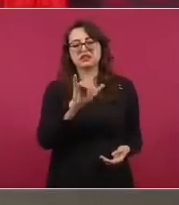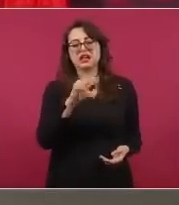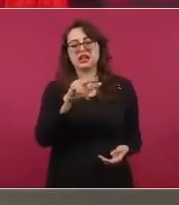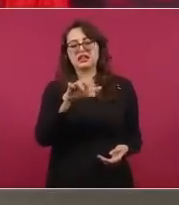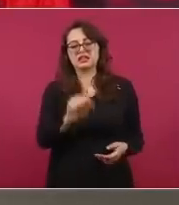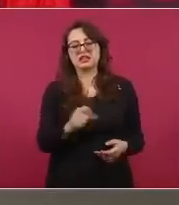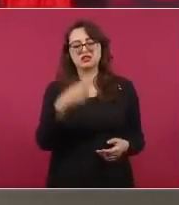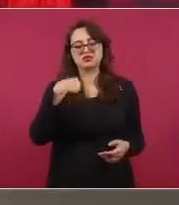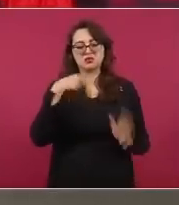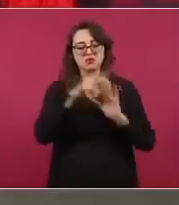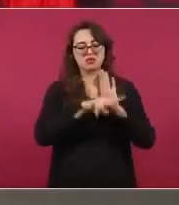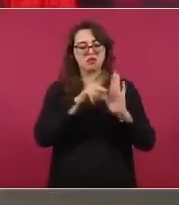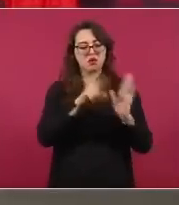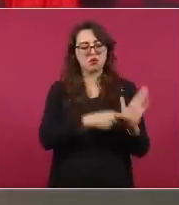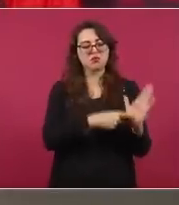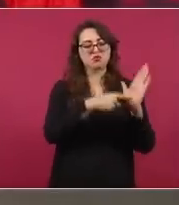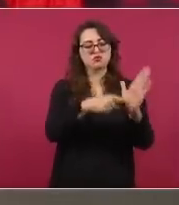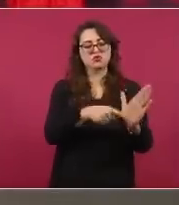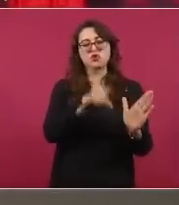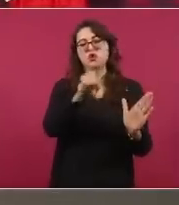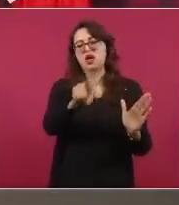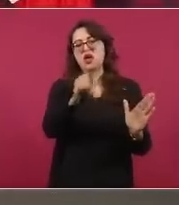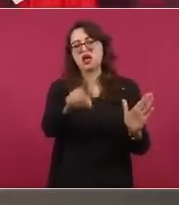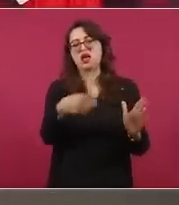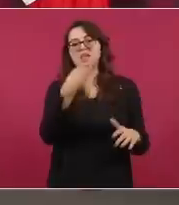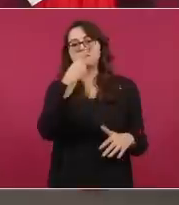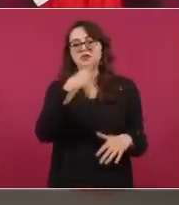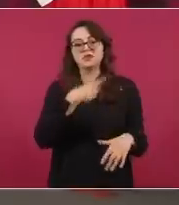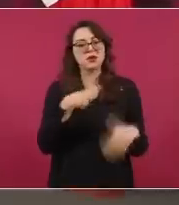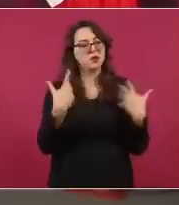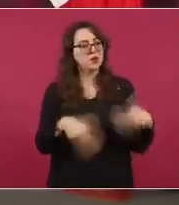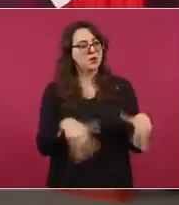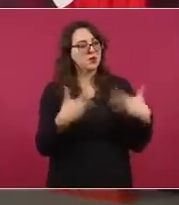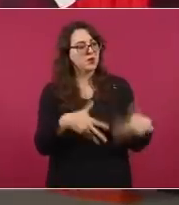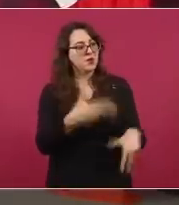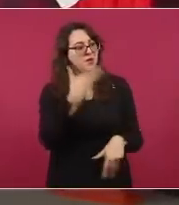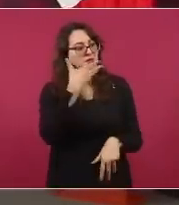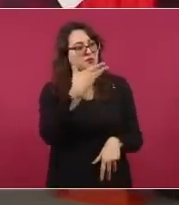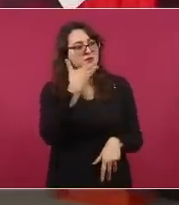y les pedí tanto de dinero